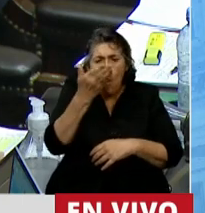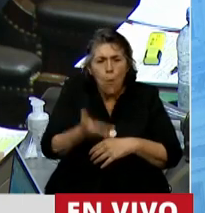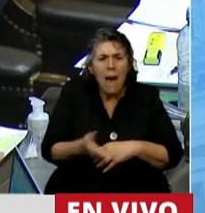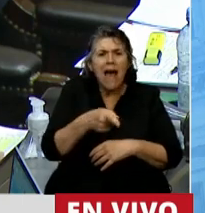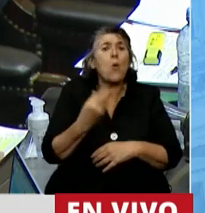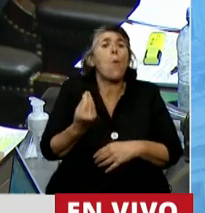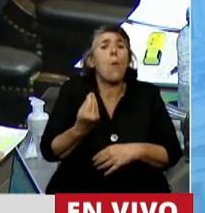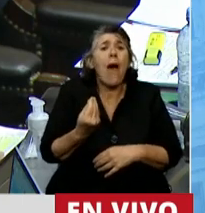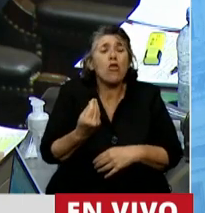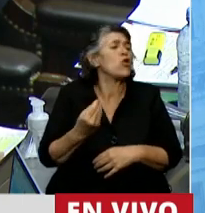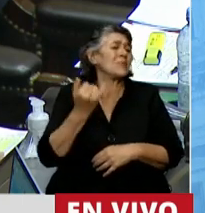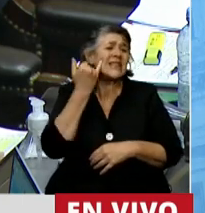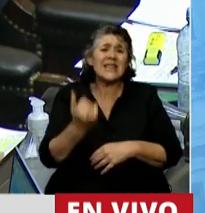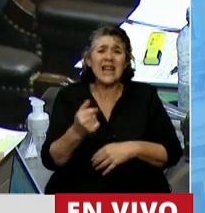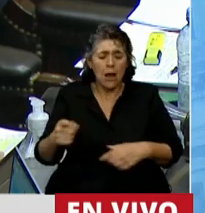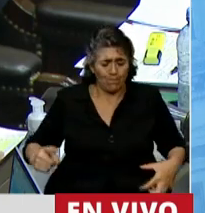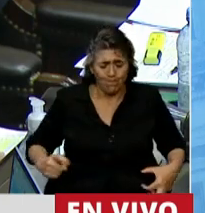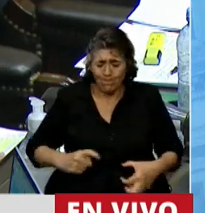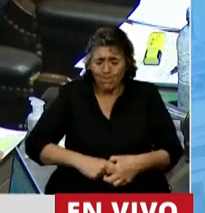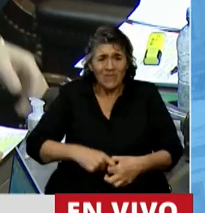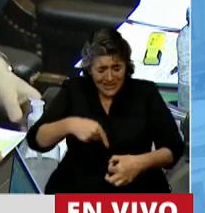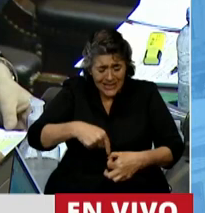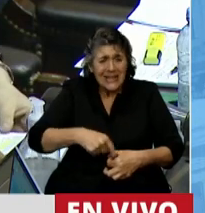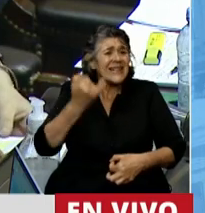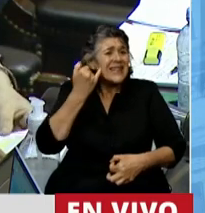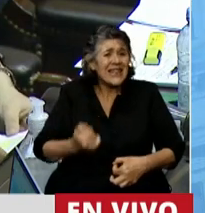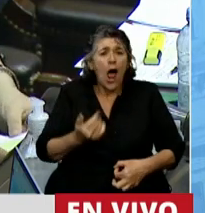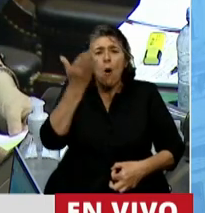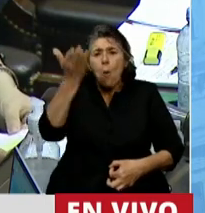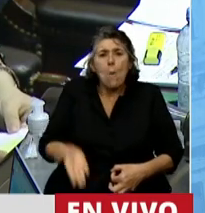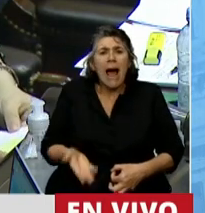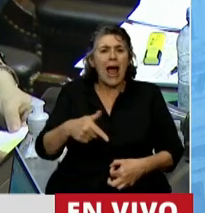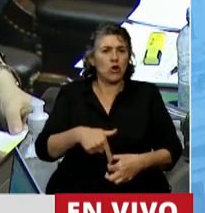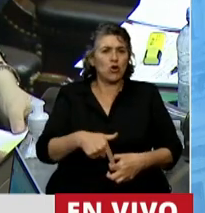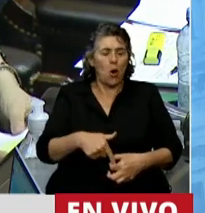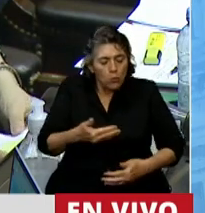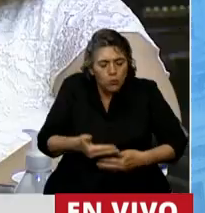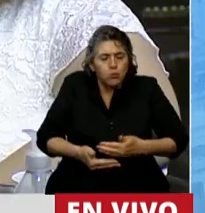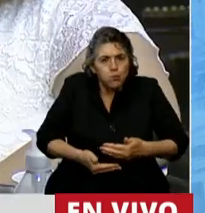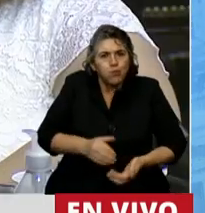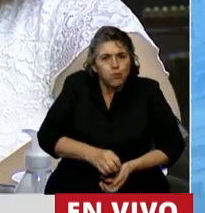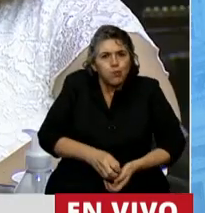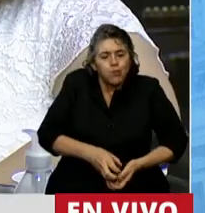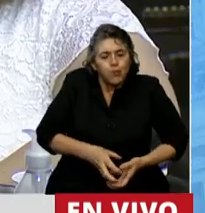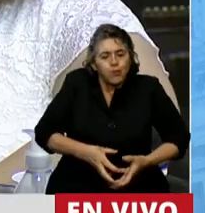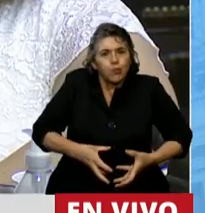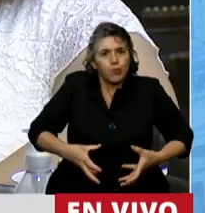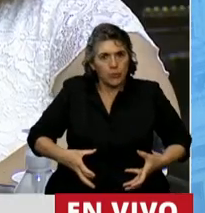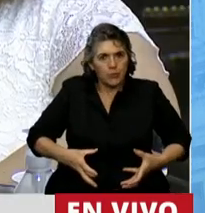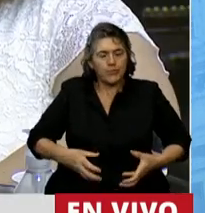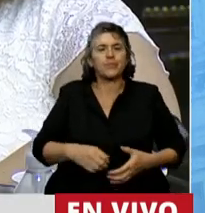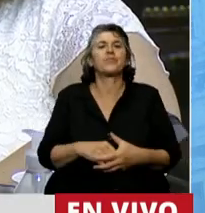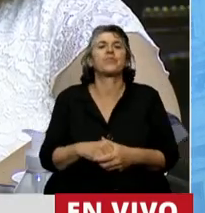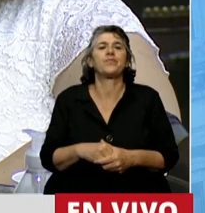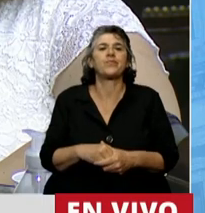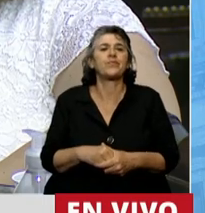ese mismo momento existe un ser humano en proceso de crecimiento. Hay una